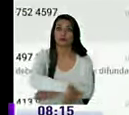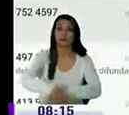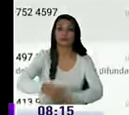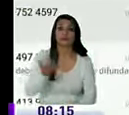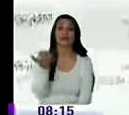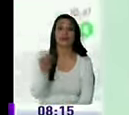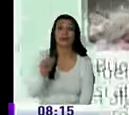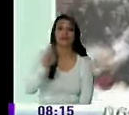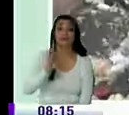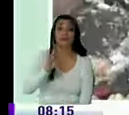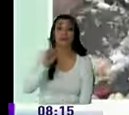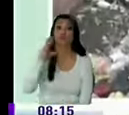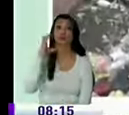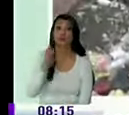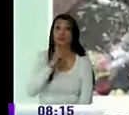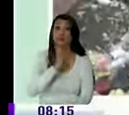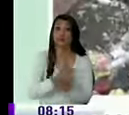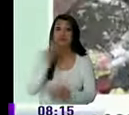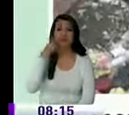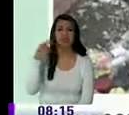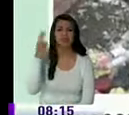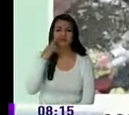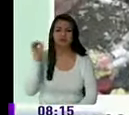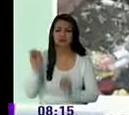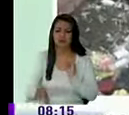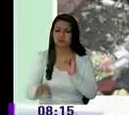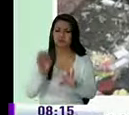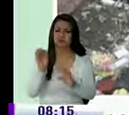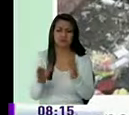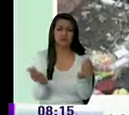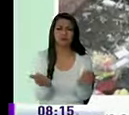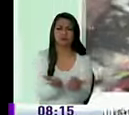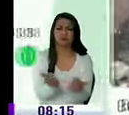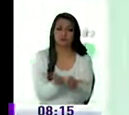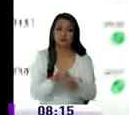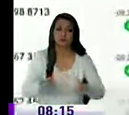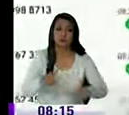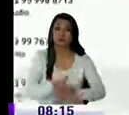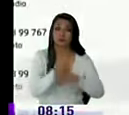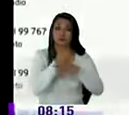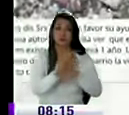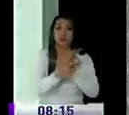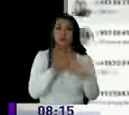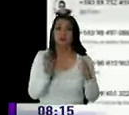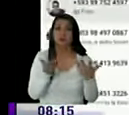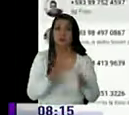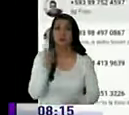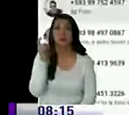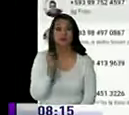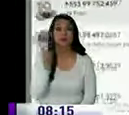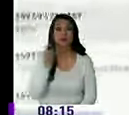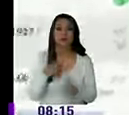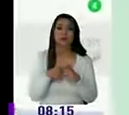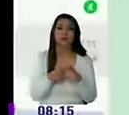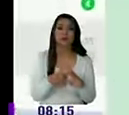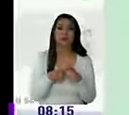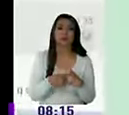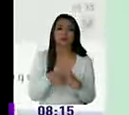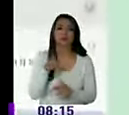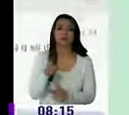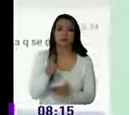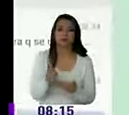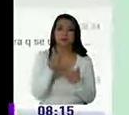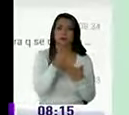S61C y tiene toda la razón vean esto es un verdadero botadero de basura autoridades necesita la intervención la ayuda